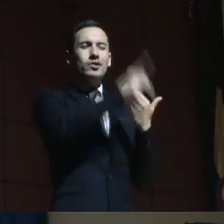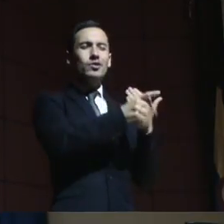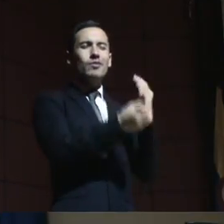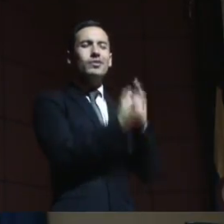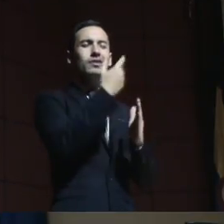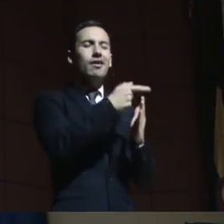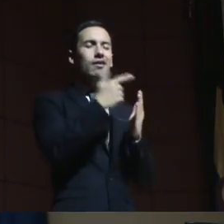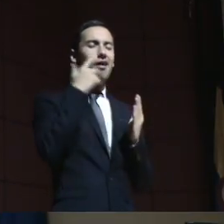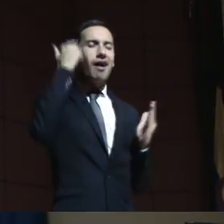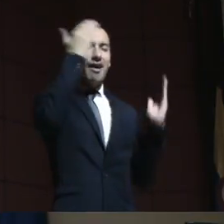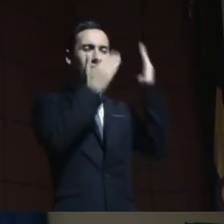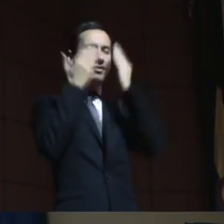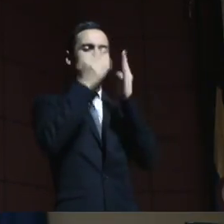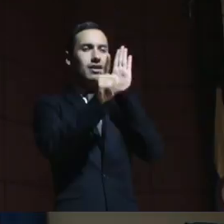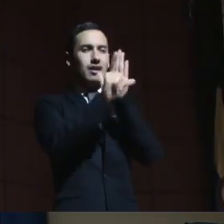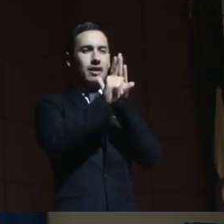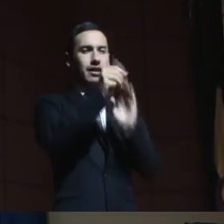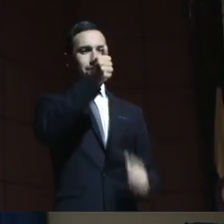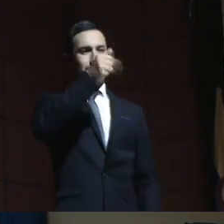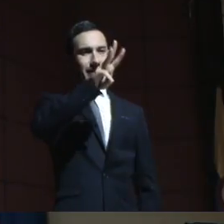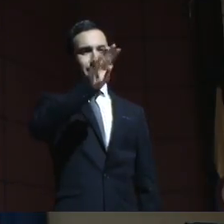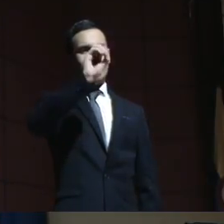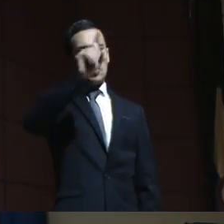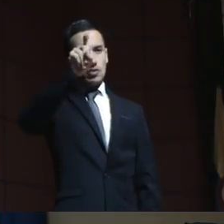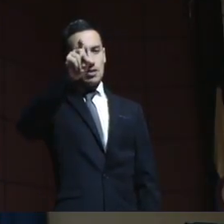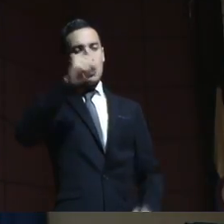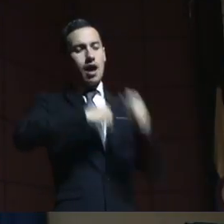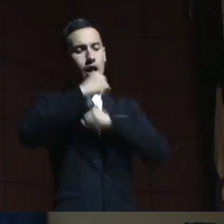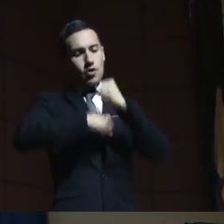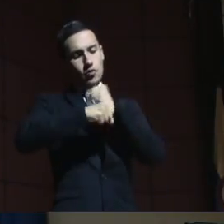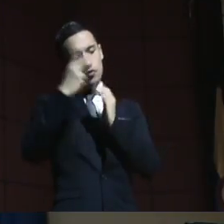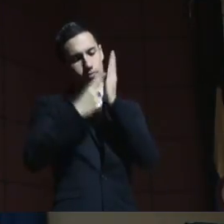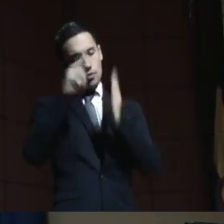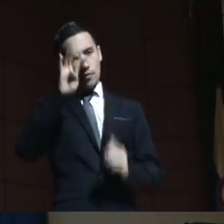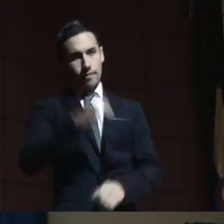hacer un análisis de la Ley 1306 del 2009.